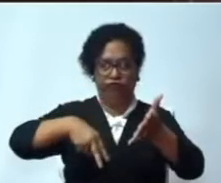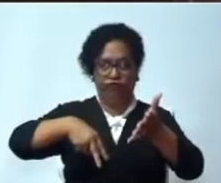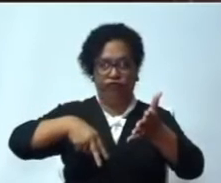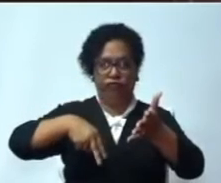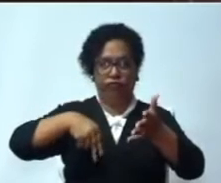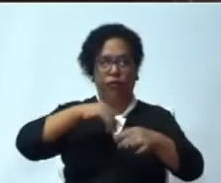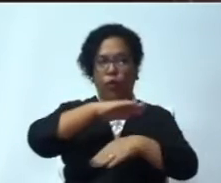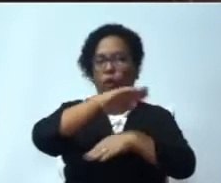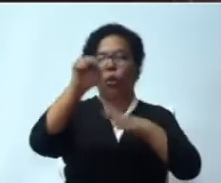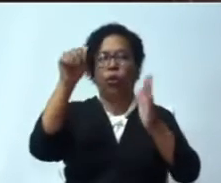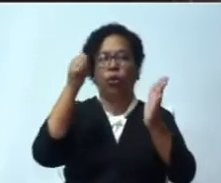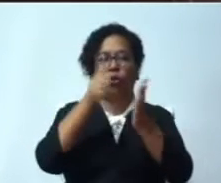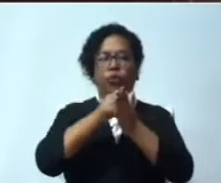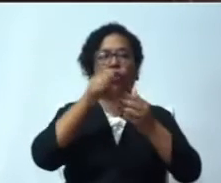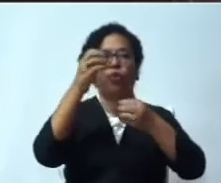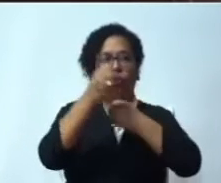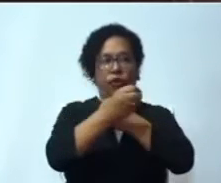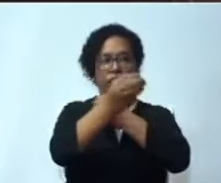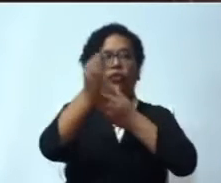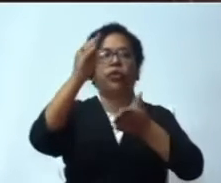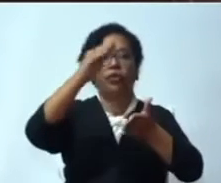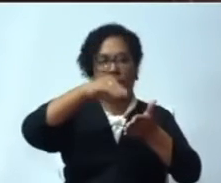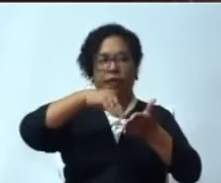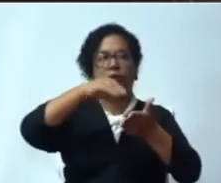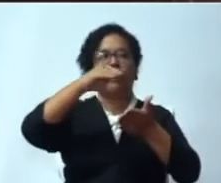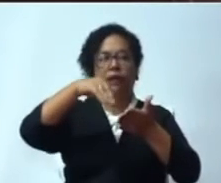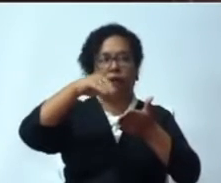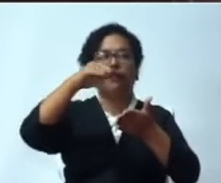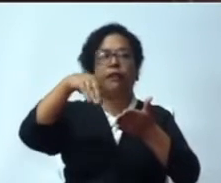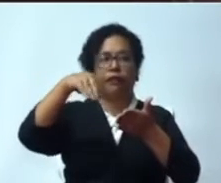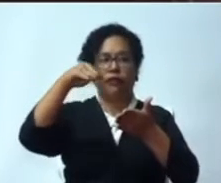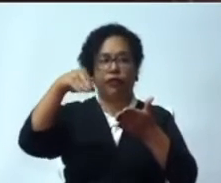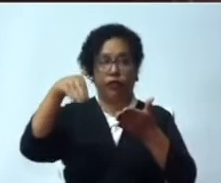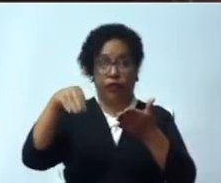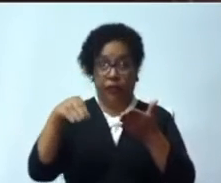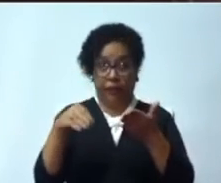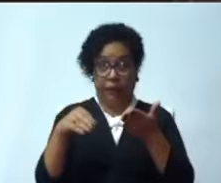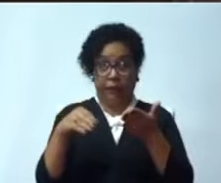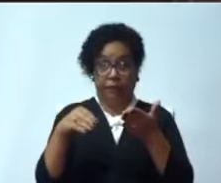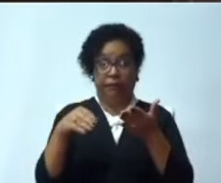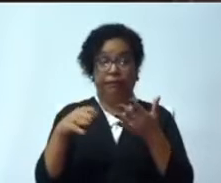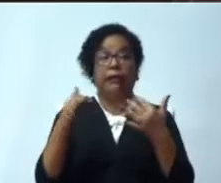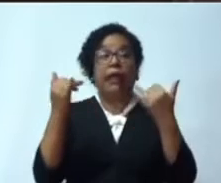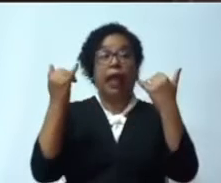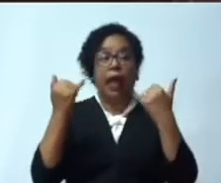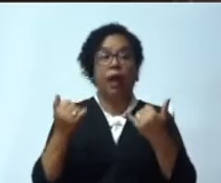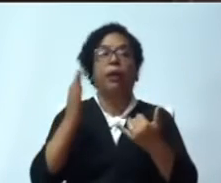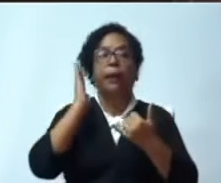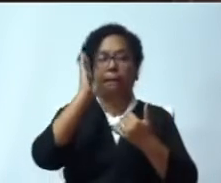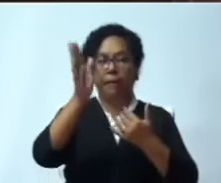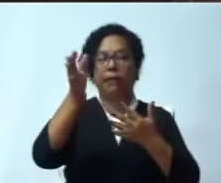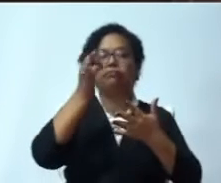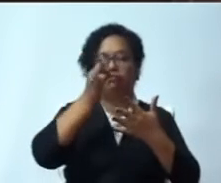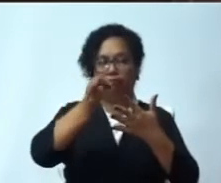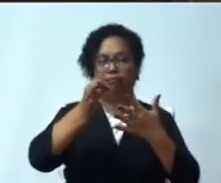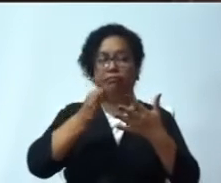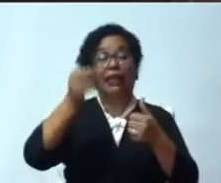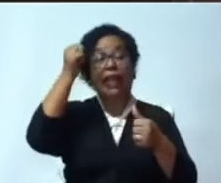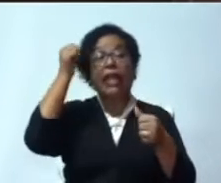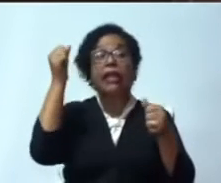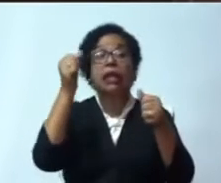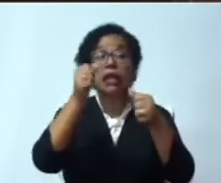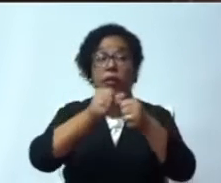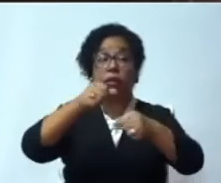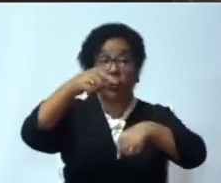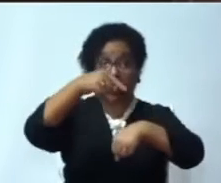López Rodríguez, les recuerdo que el tiempo limitado en este tipo de debate es corto. Adelante,